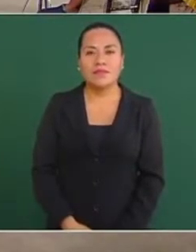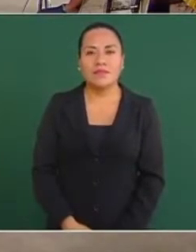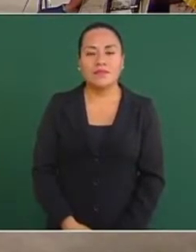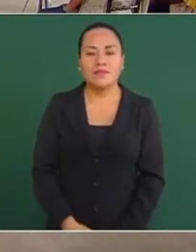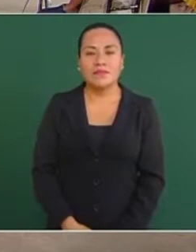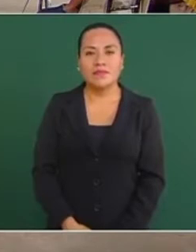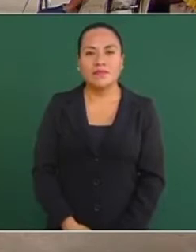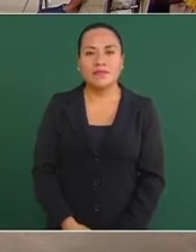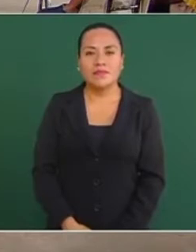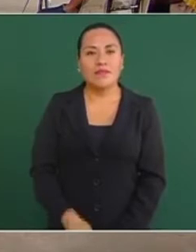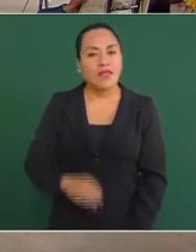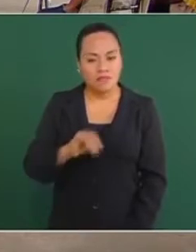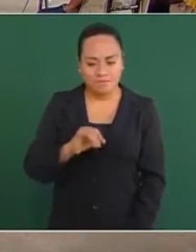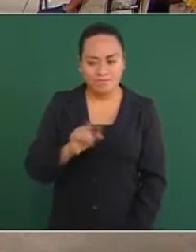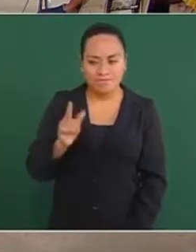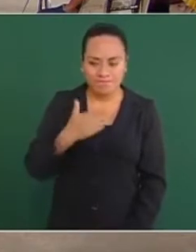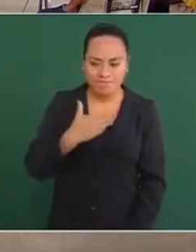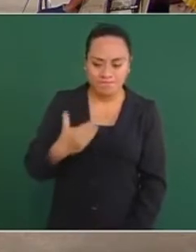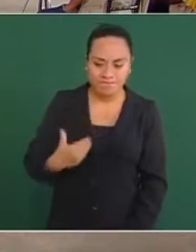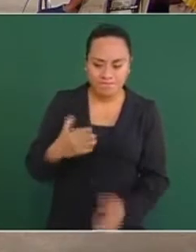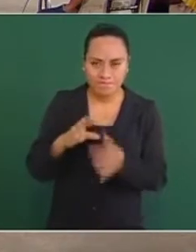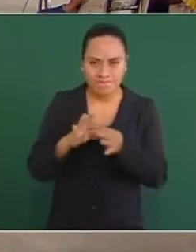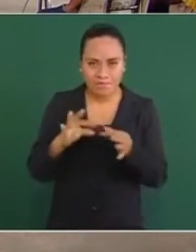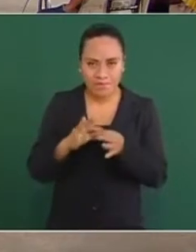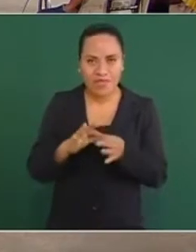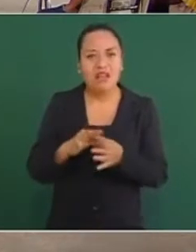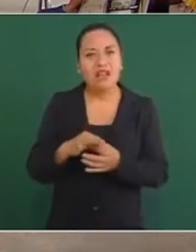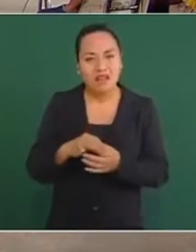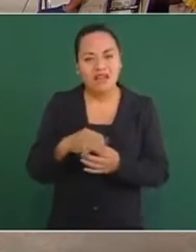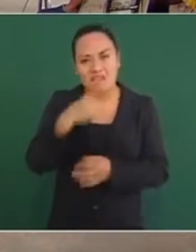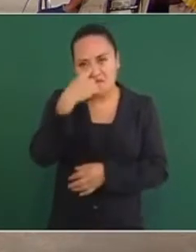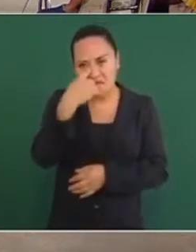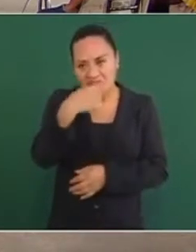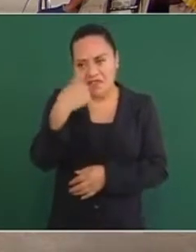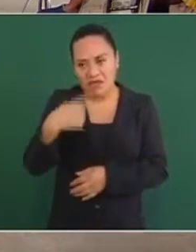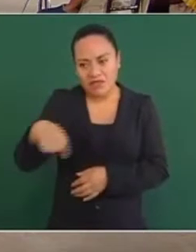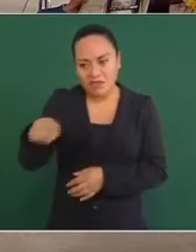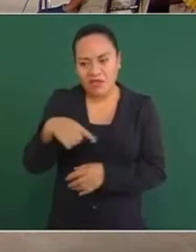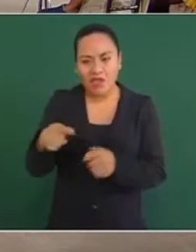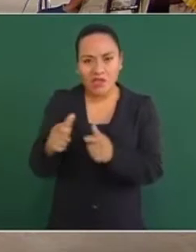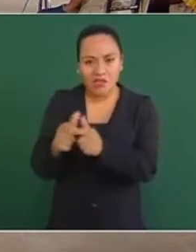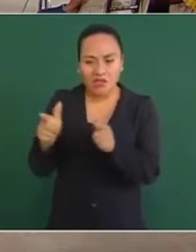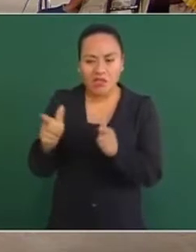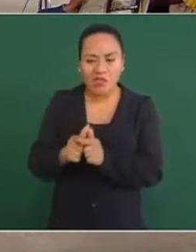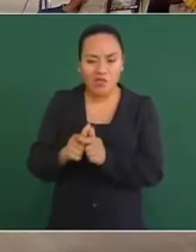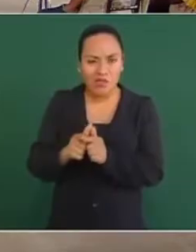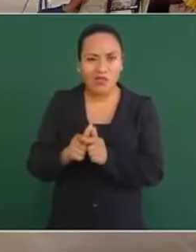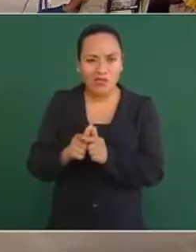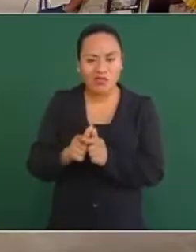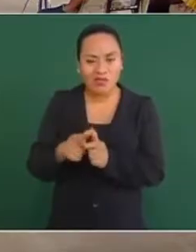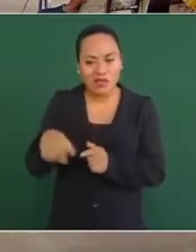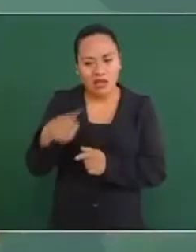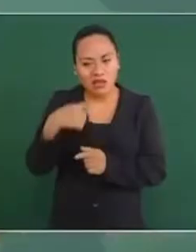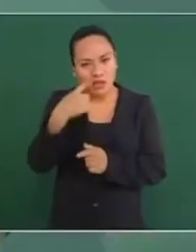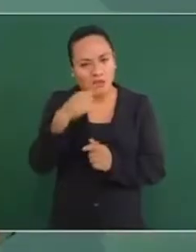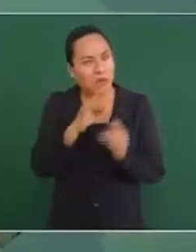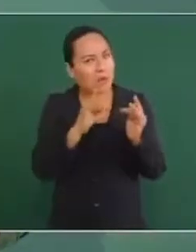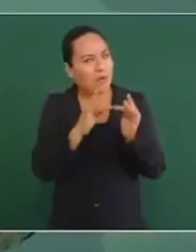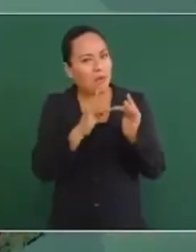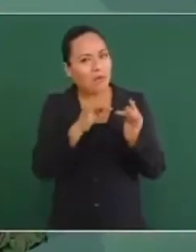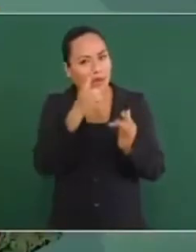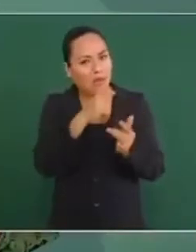como ya lo comentó el señor presidente, hay una facilidad de la delincuencia para adquirir esto. Los